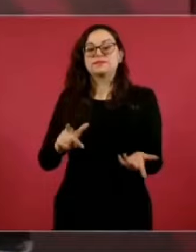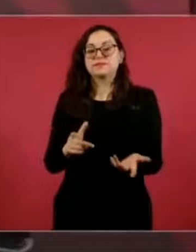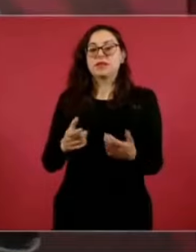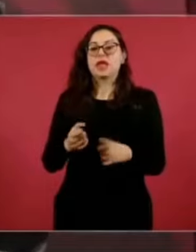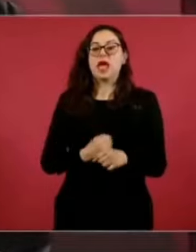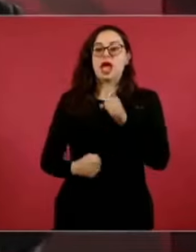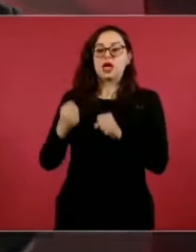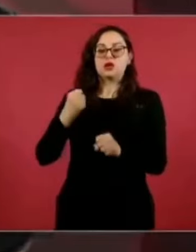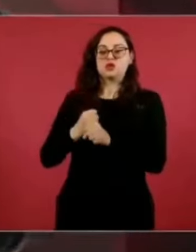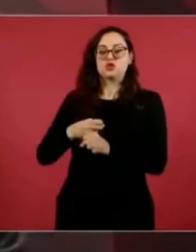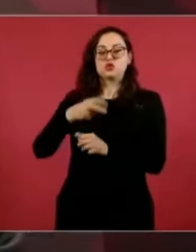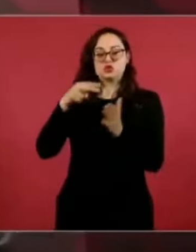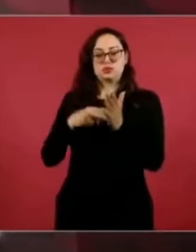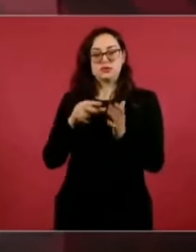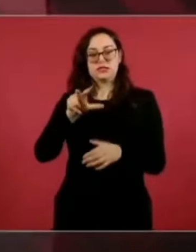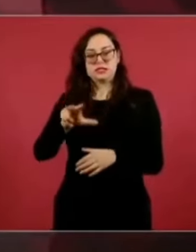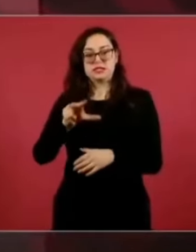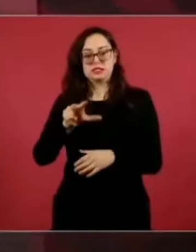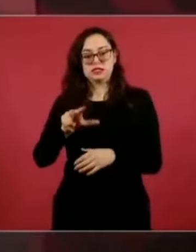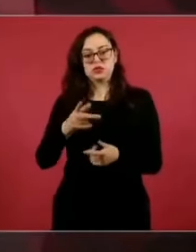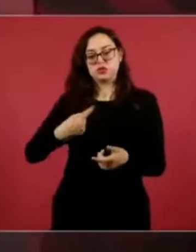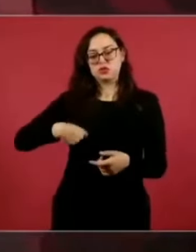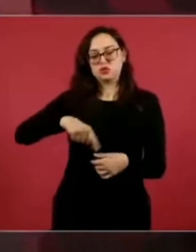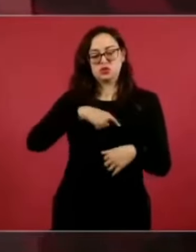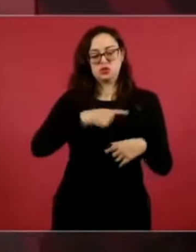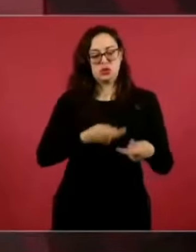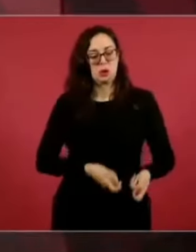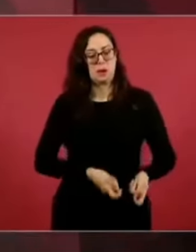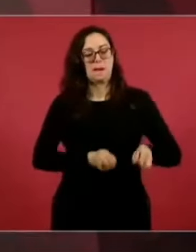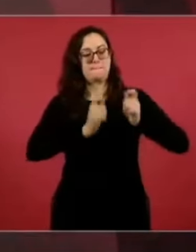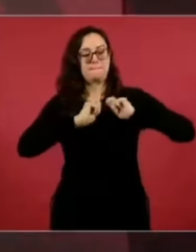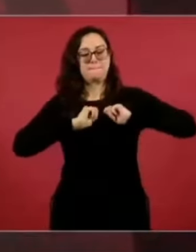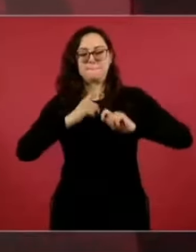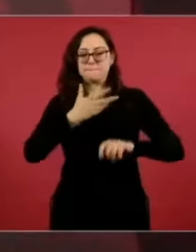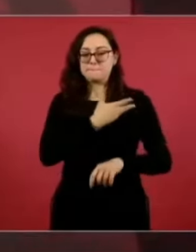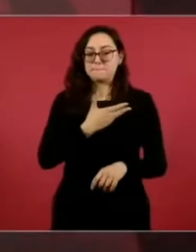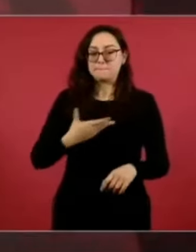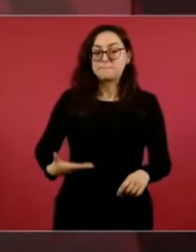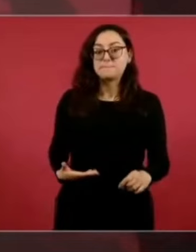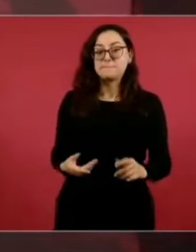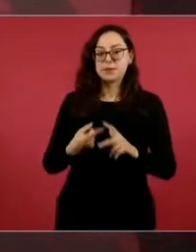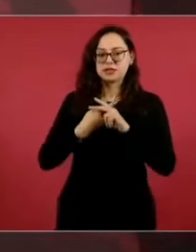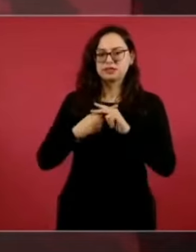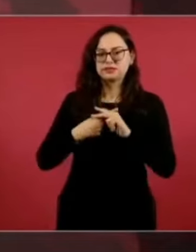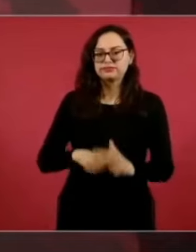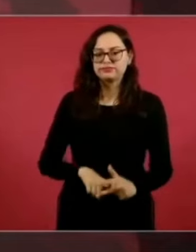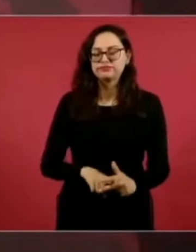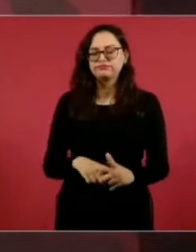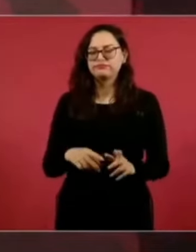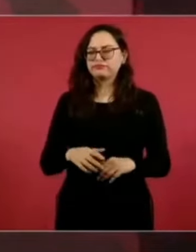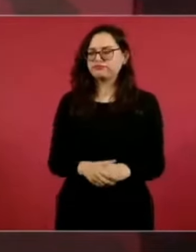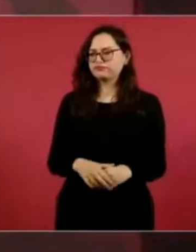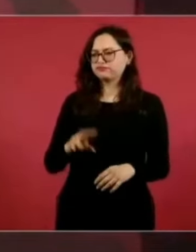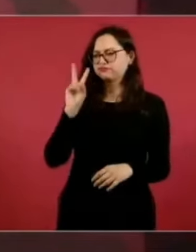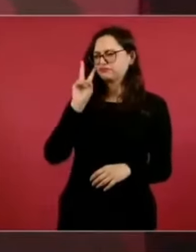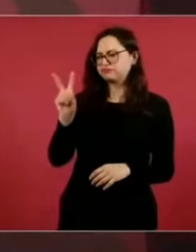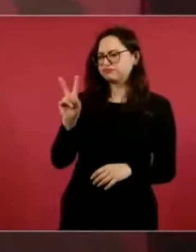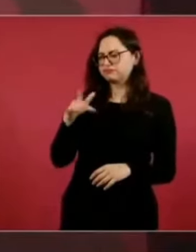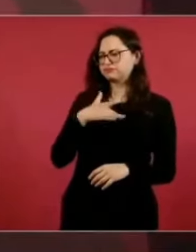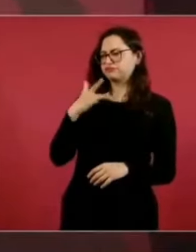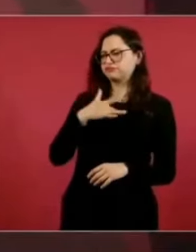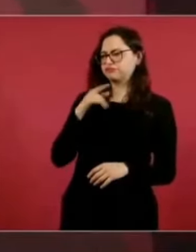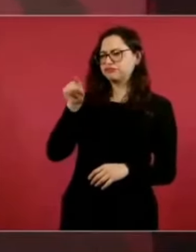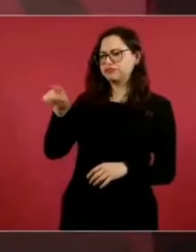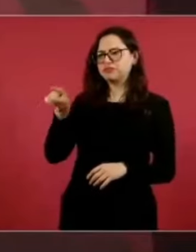había la pretensión de venderlo